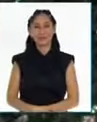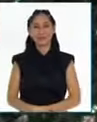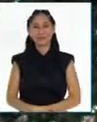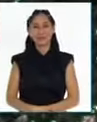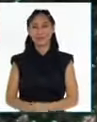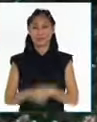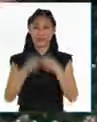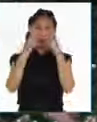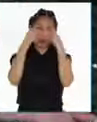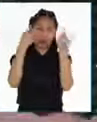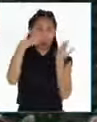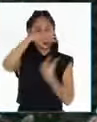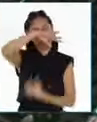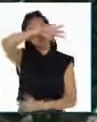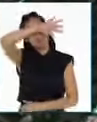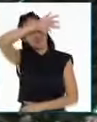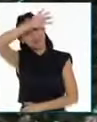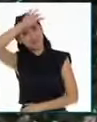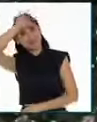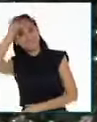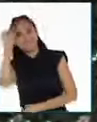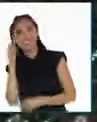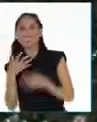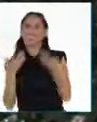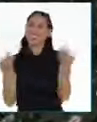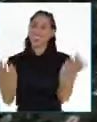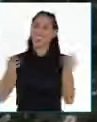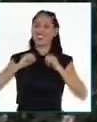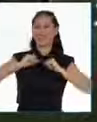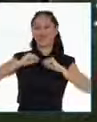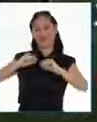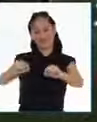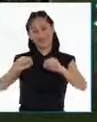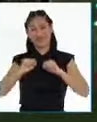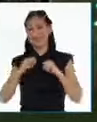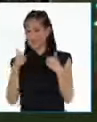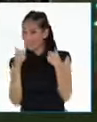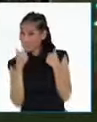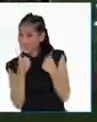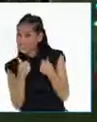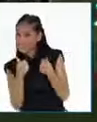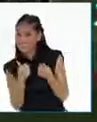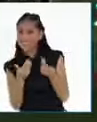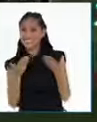¡Uf! ¡Qué buenos estuvieron los ejercicios de hoy, ¿verdad?